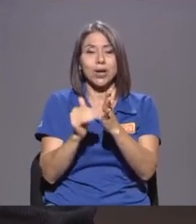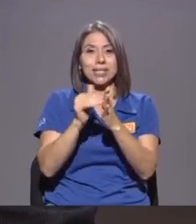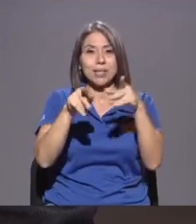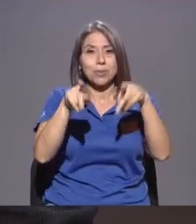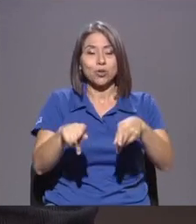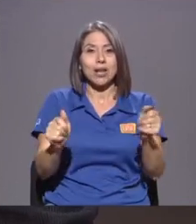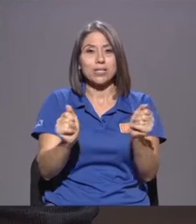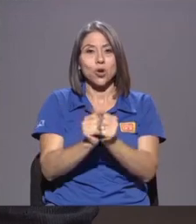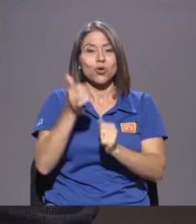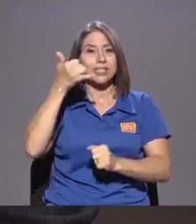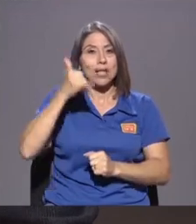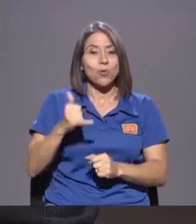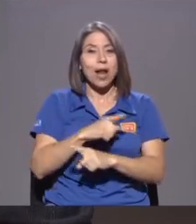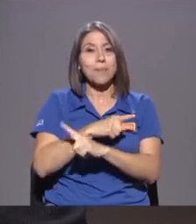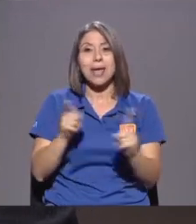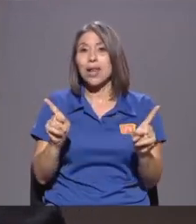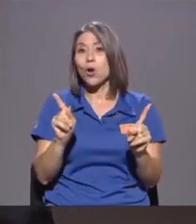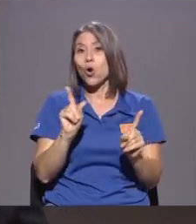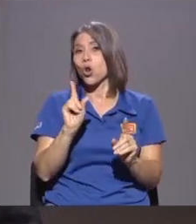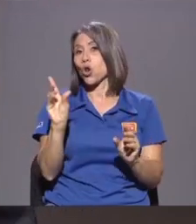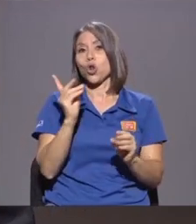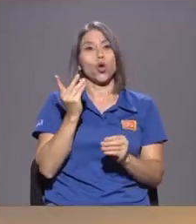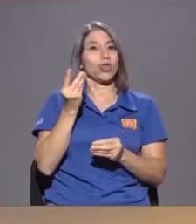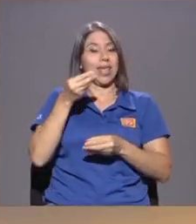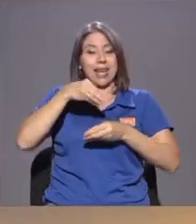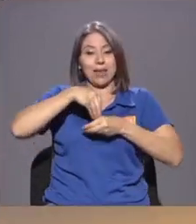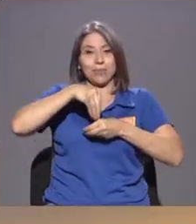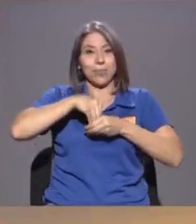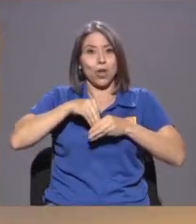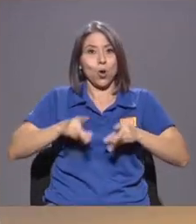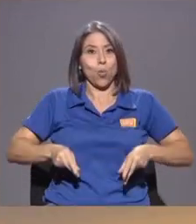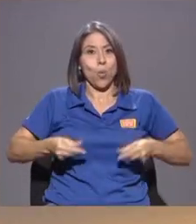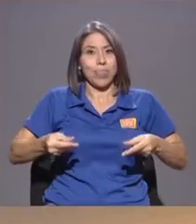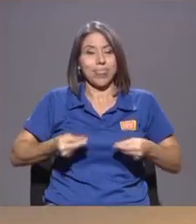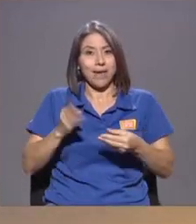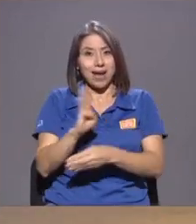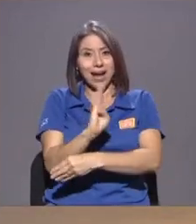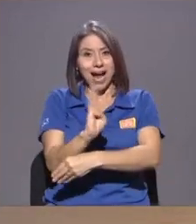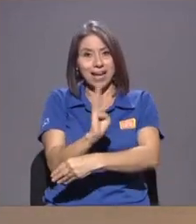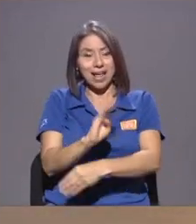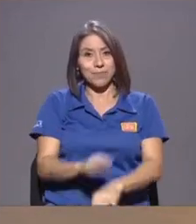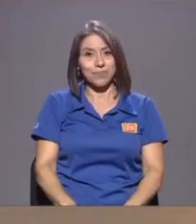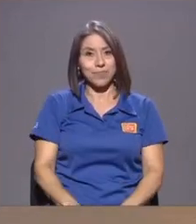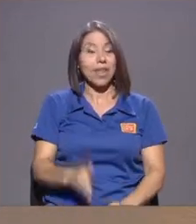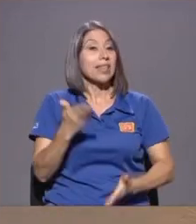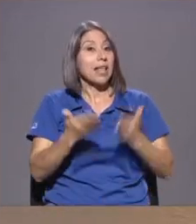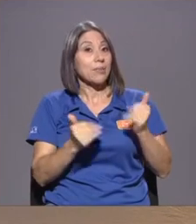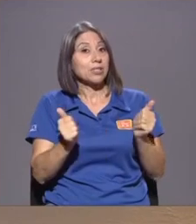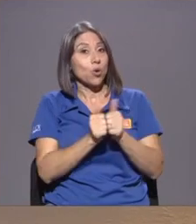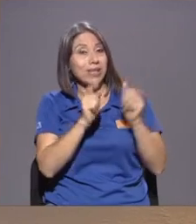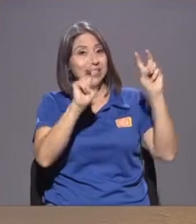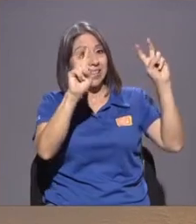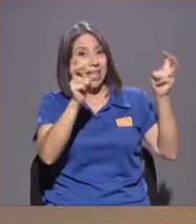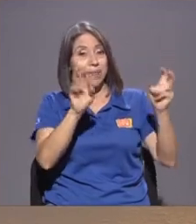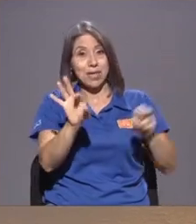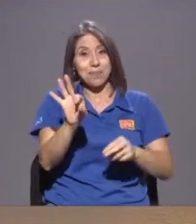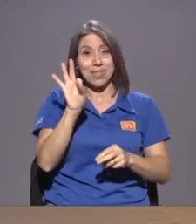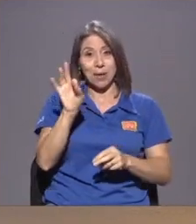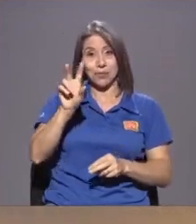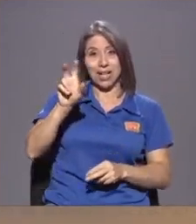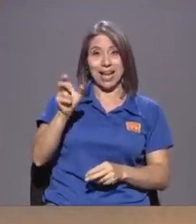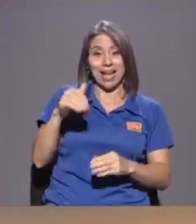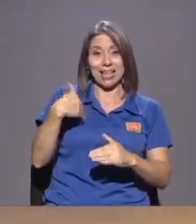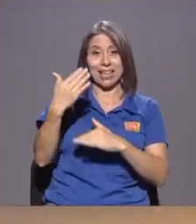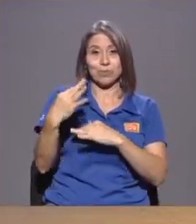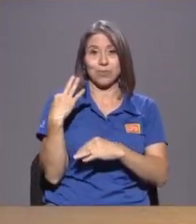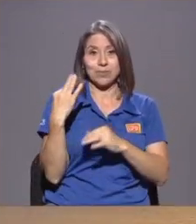No Tienen Una Cuenta Bancaria Entonces Tal vez Con ese Punto Invitamos Al Canal A que Nos Invite